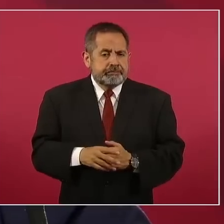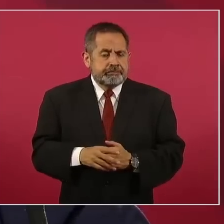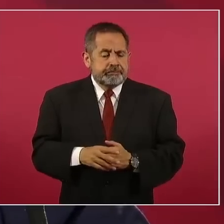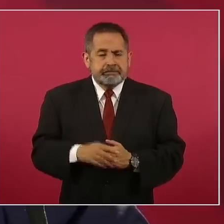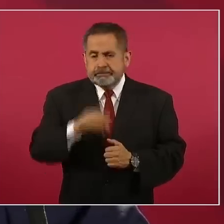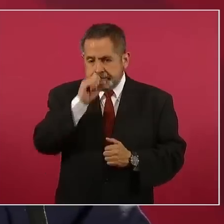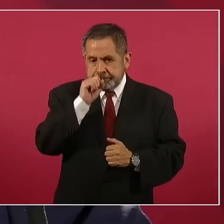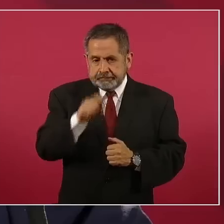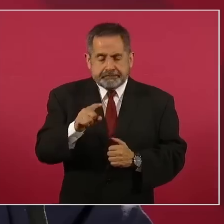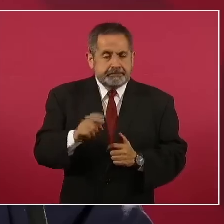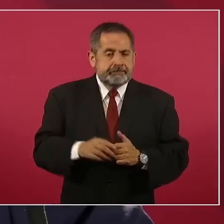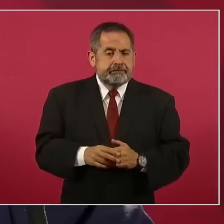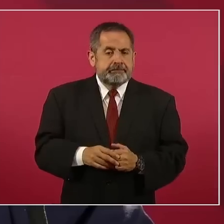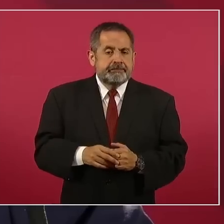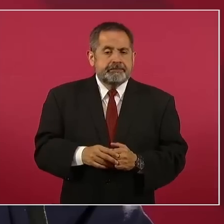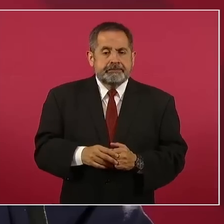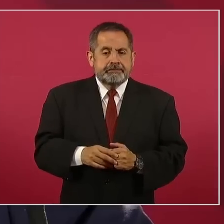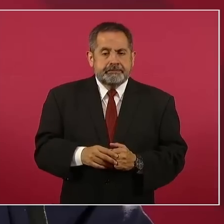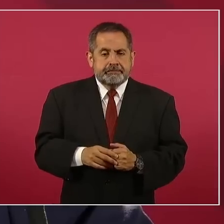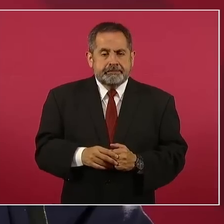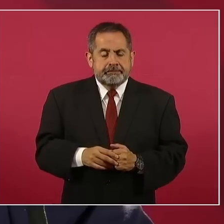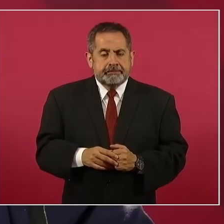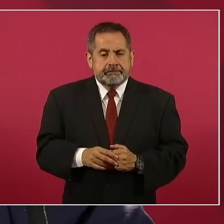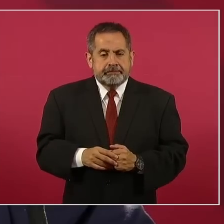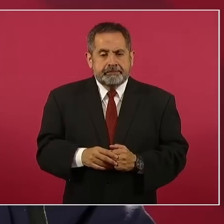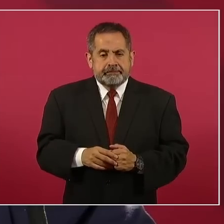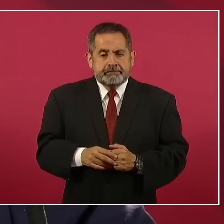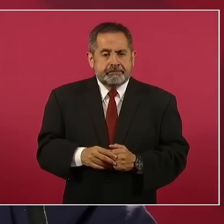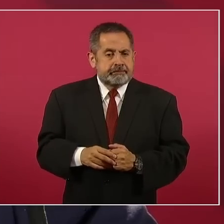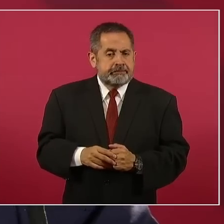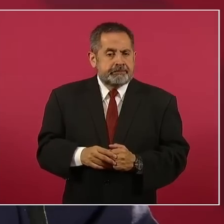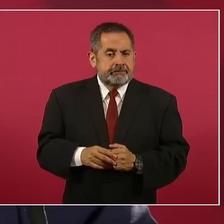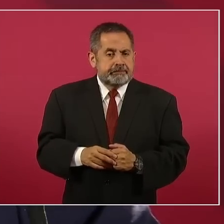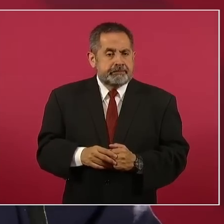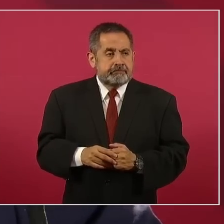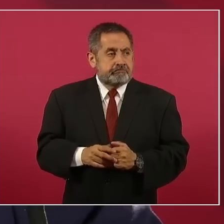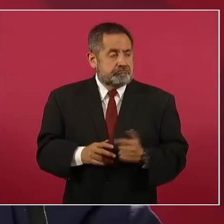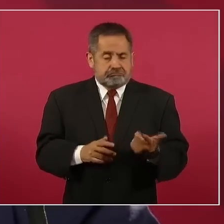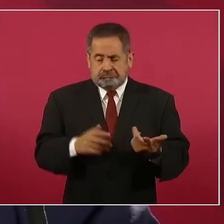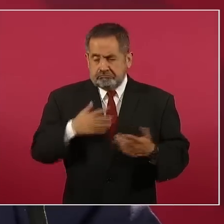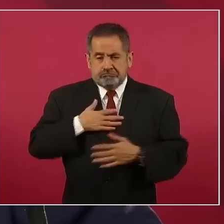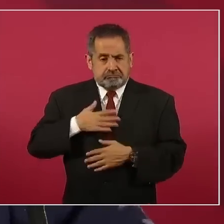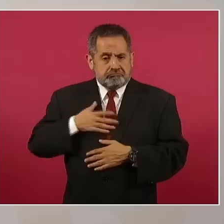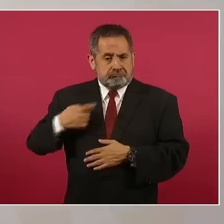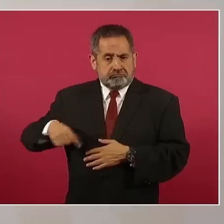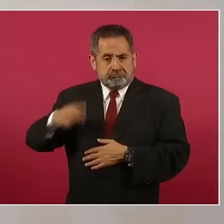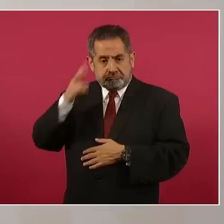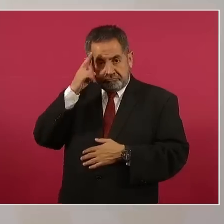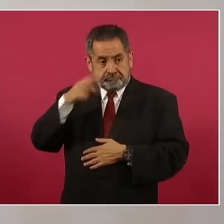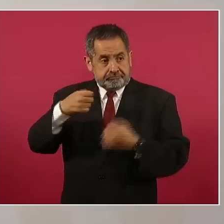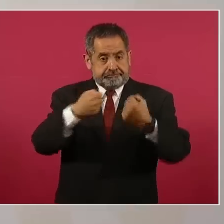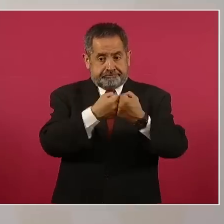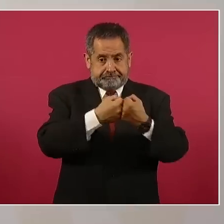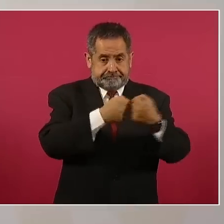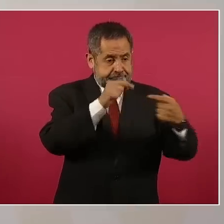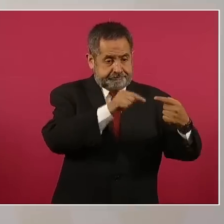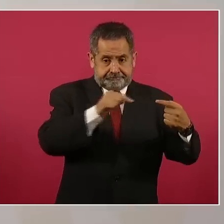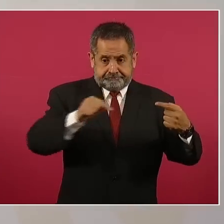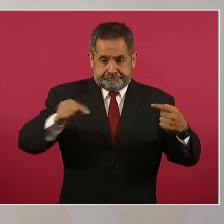teníamos en esa refinería